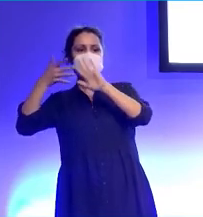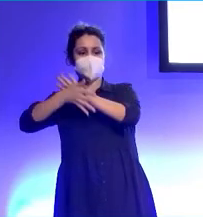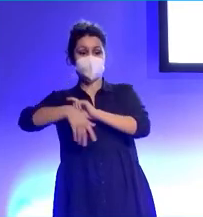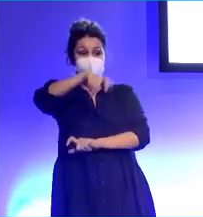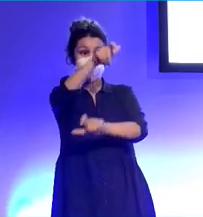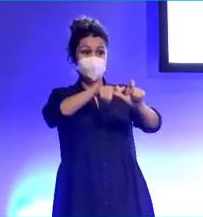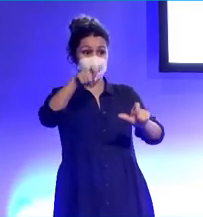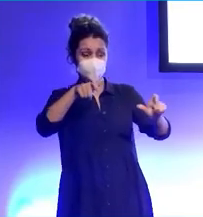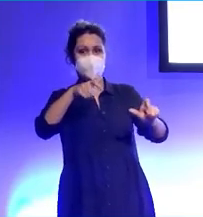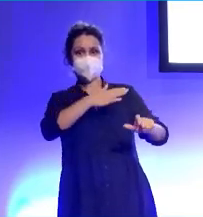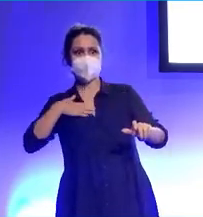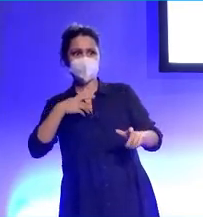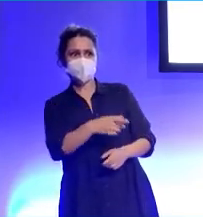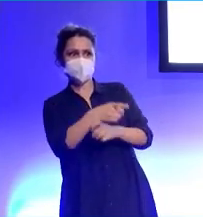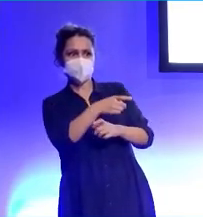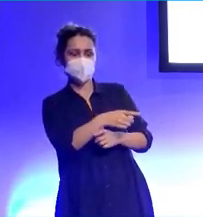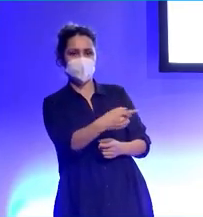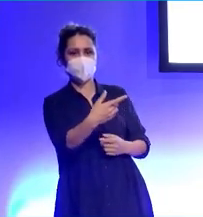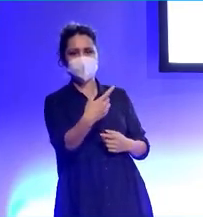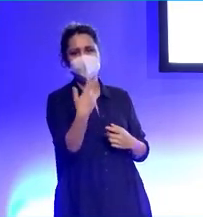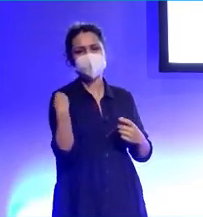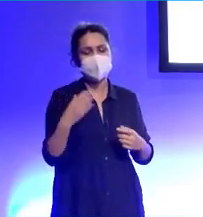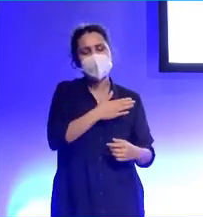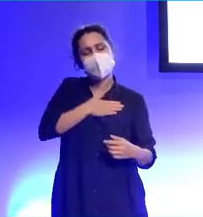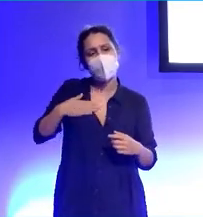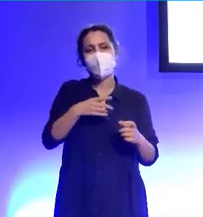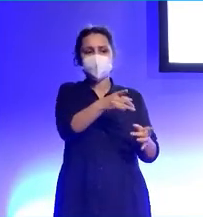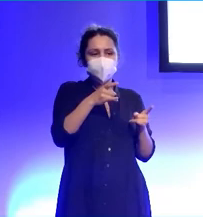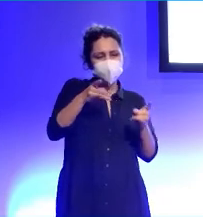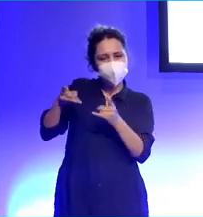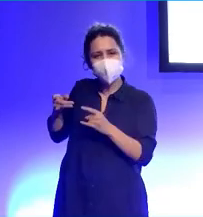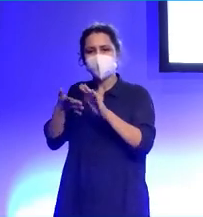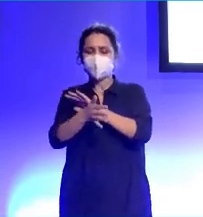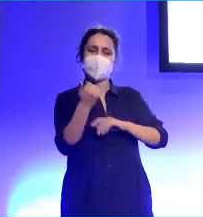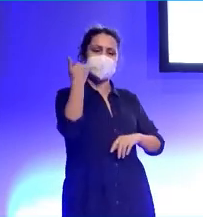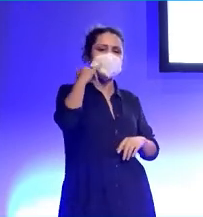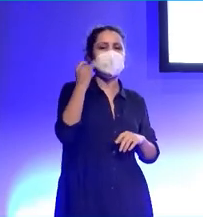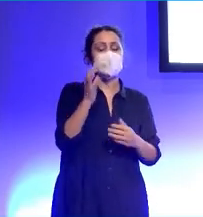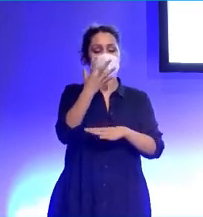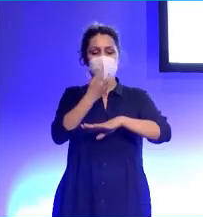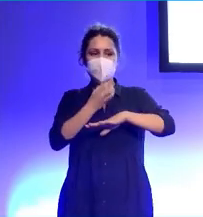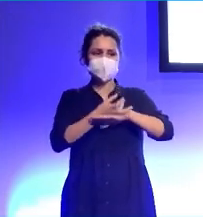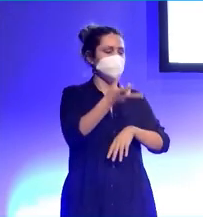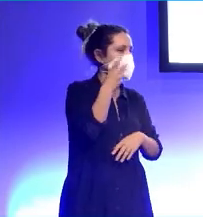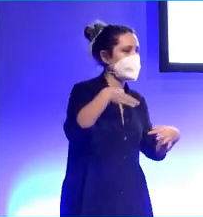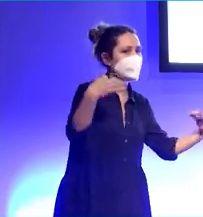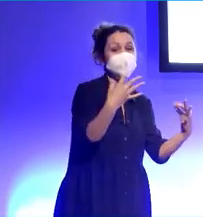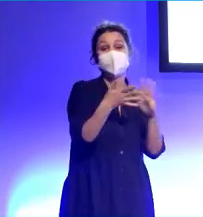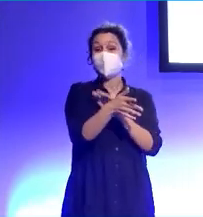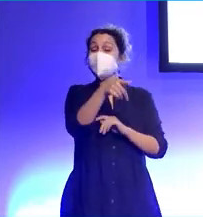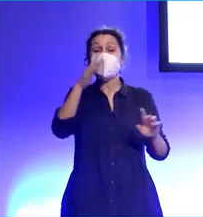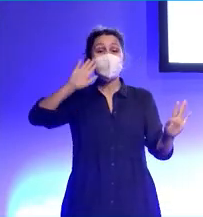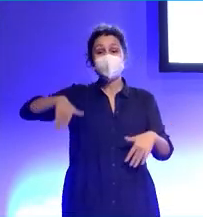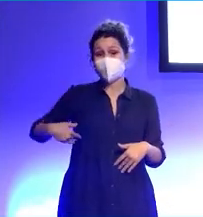gente a la que calzara nuestro producto. Tú, escucha mi podcast o mira mi canal de YouTube o sigue en mi Instagram. Haciendo cosas que desvirtúan bastante.